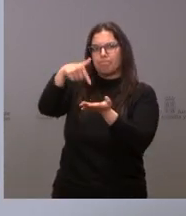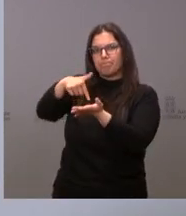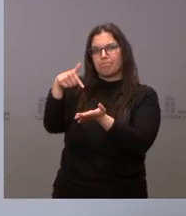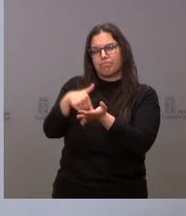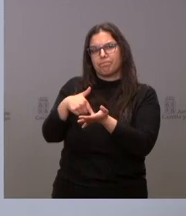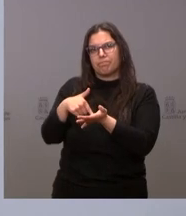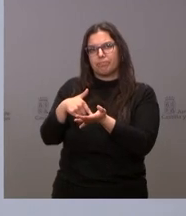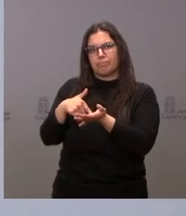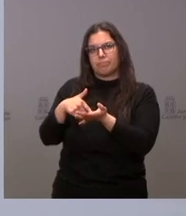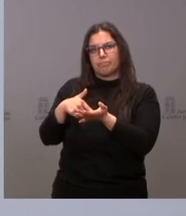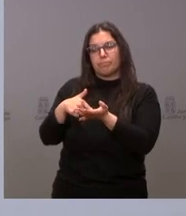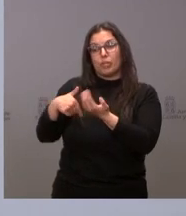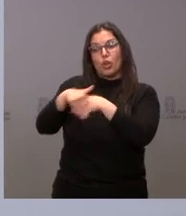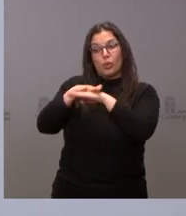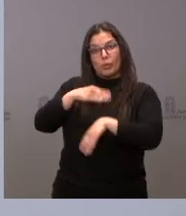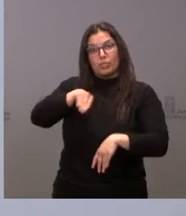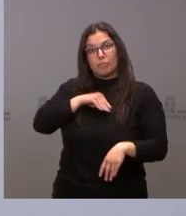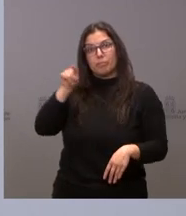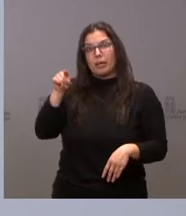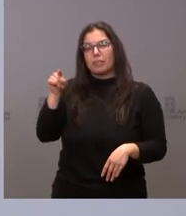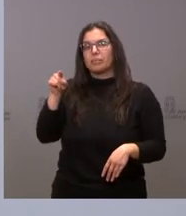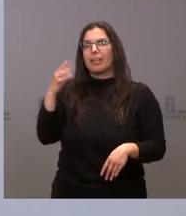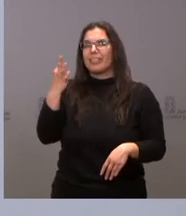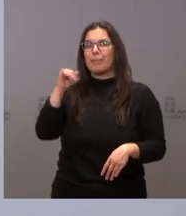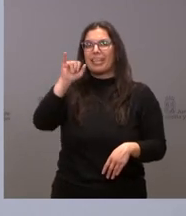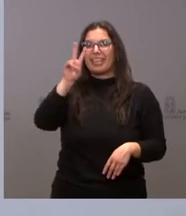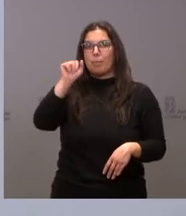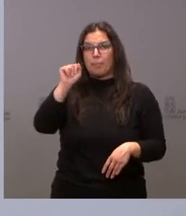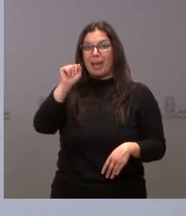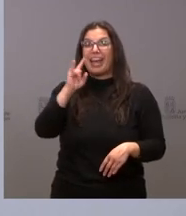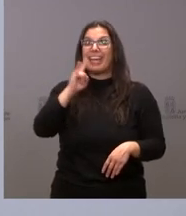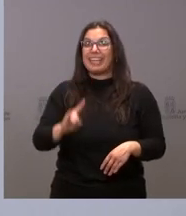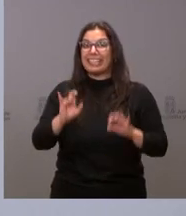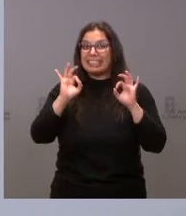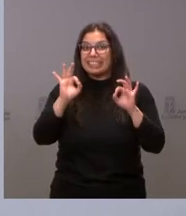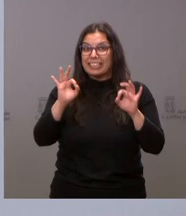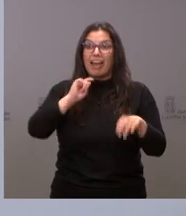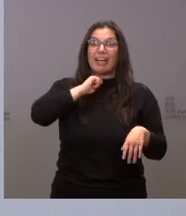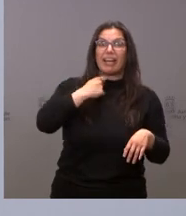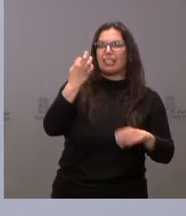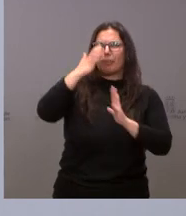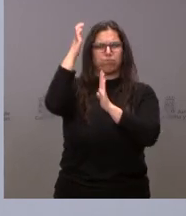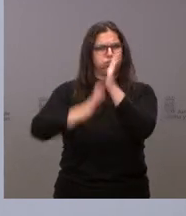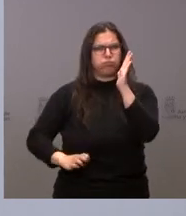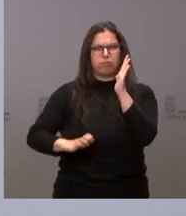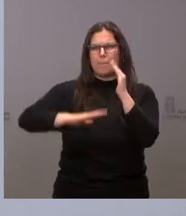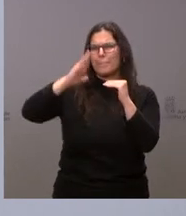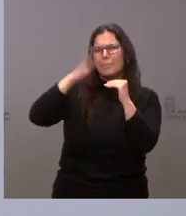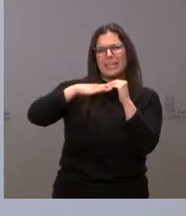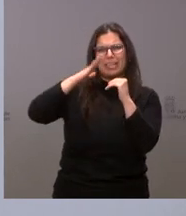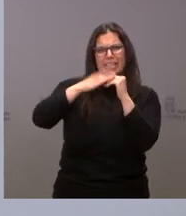al Gobierno de España un IVA superreducido para la electricidad y gas. Entendemos que esto es algo